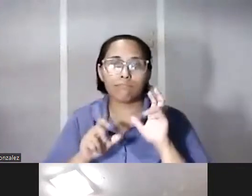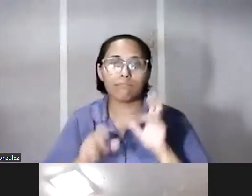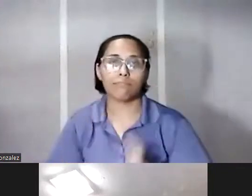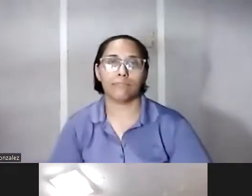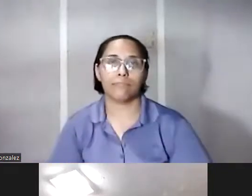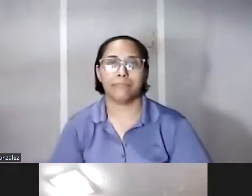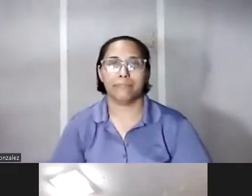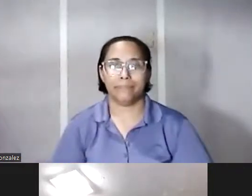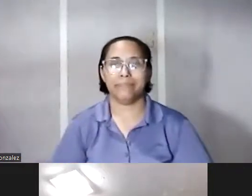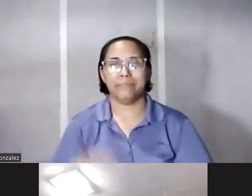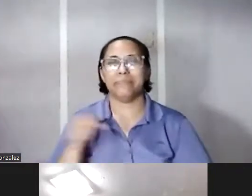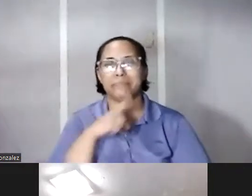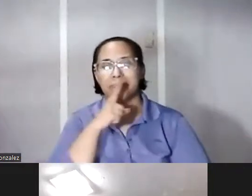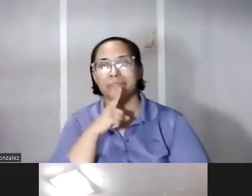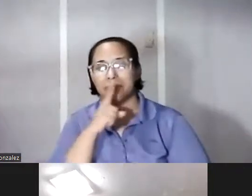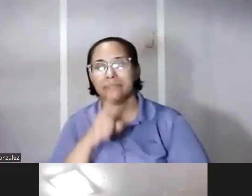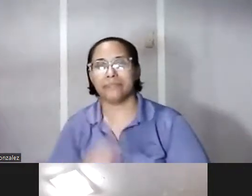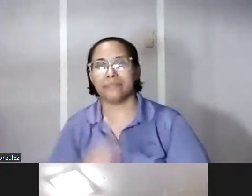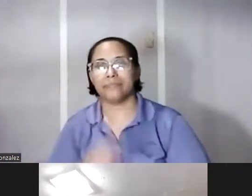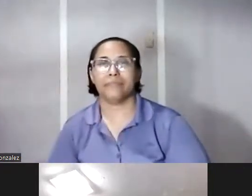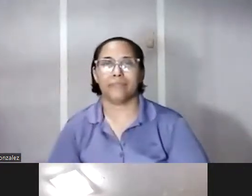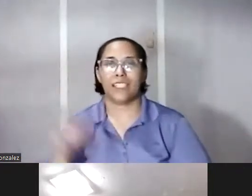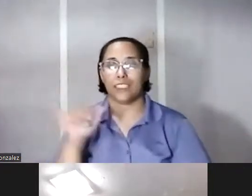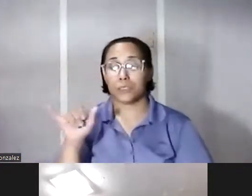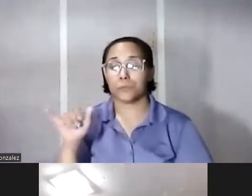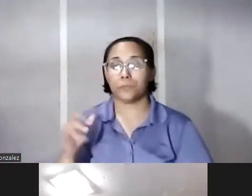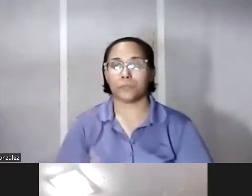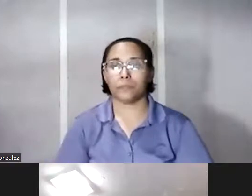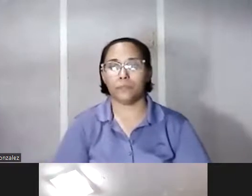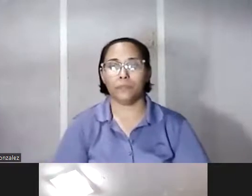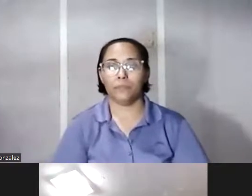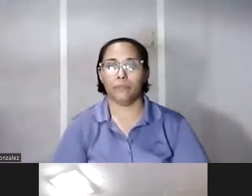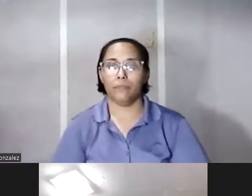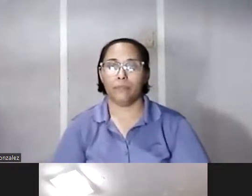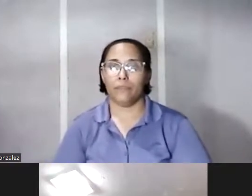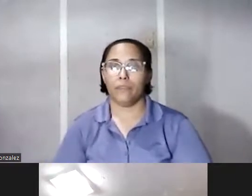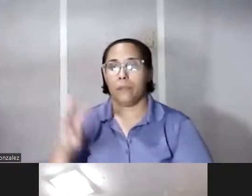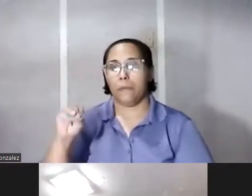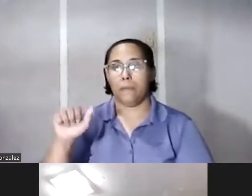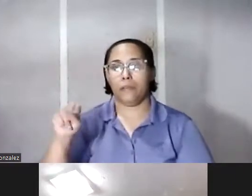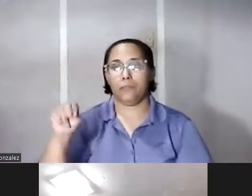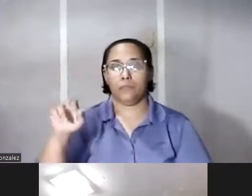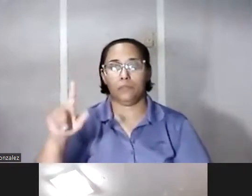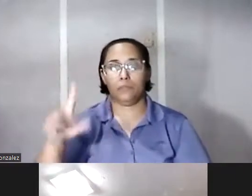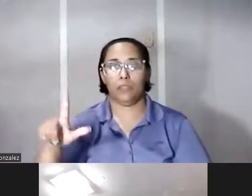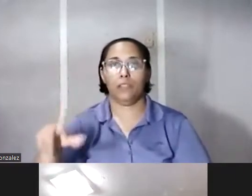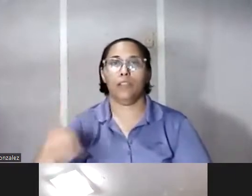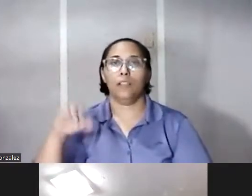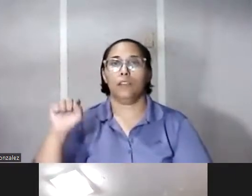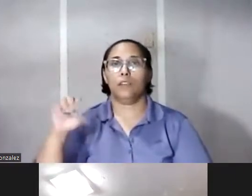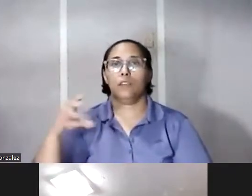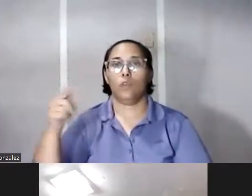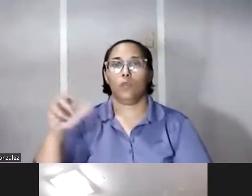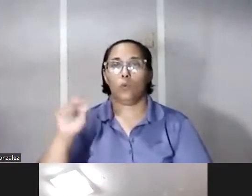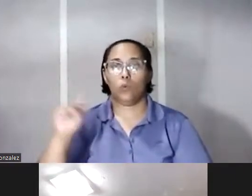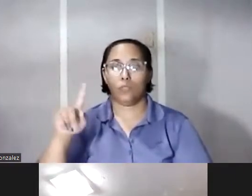eso es cierto también además de Manuel Rivera Morales y Ernesto Díaz González que son como que